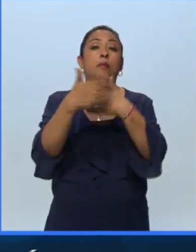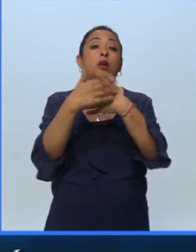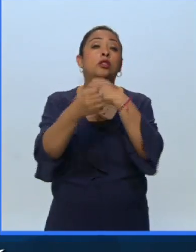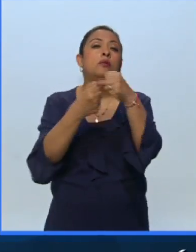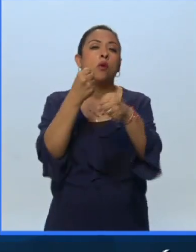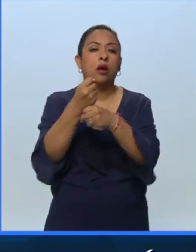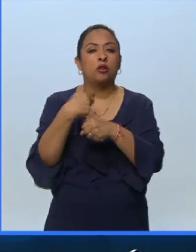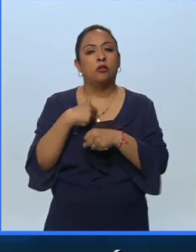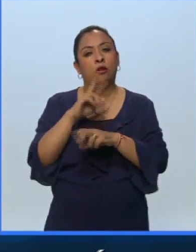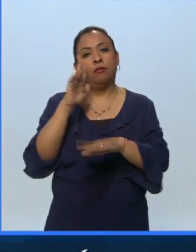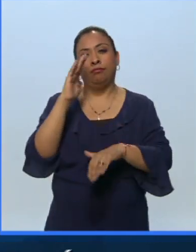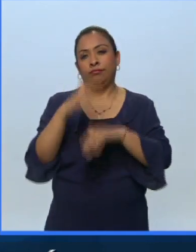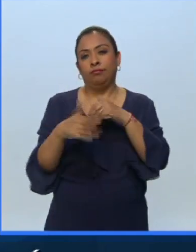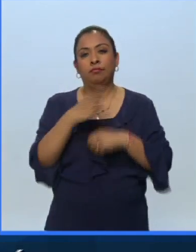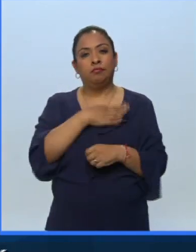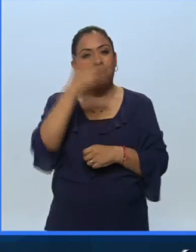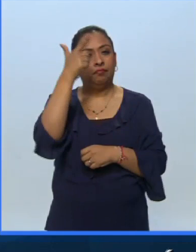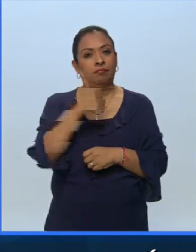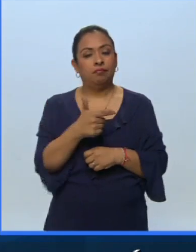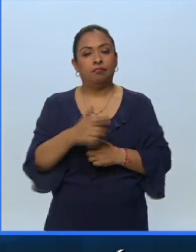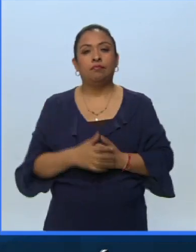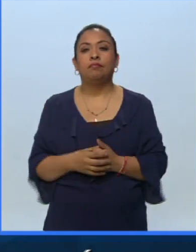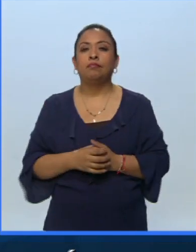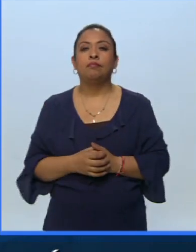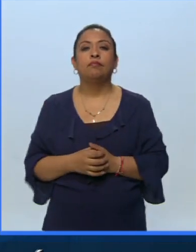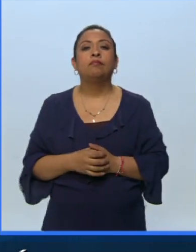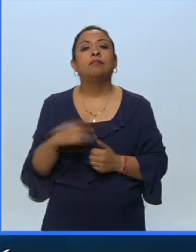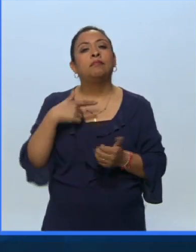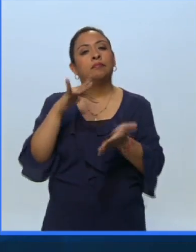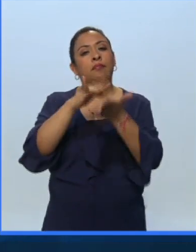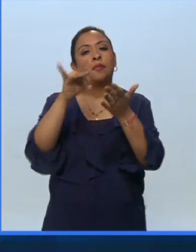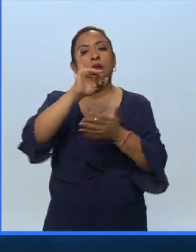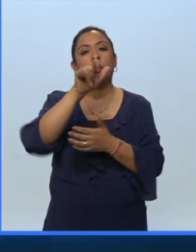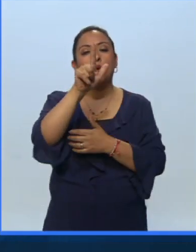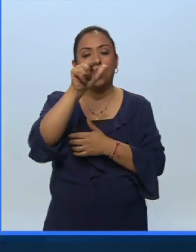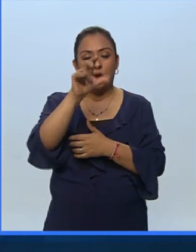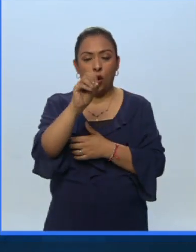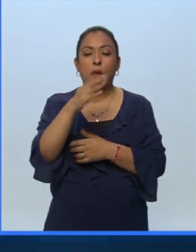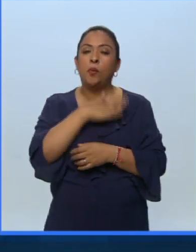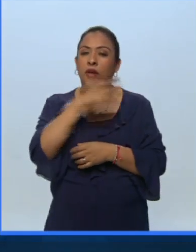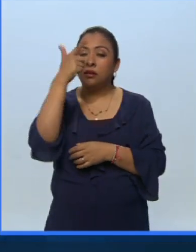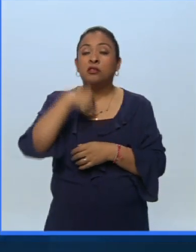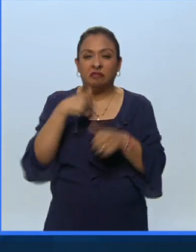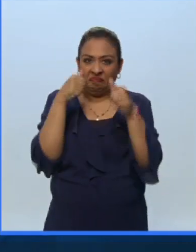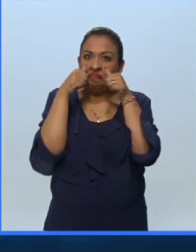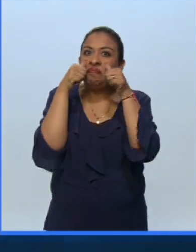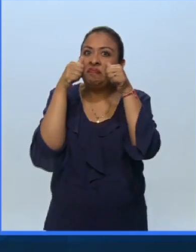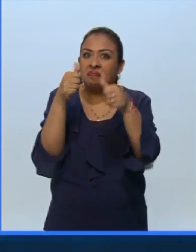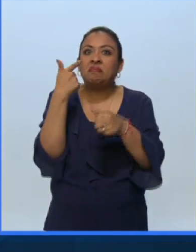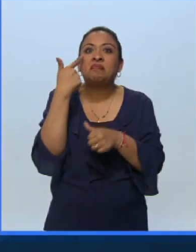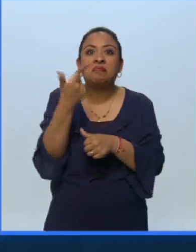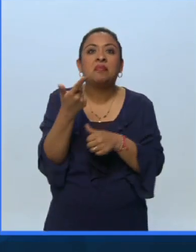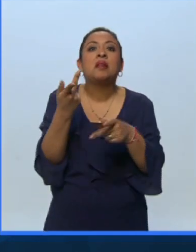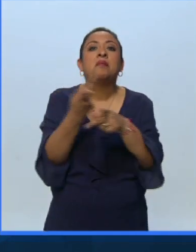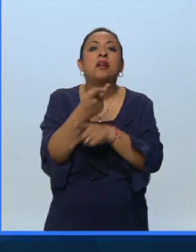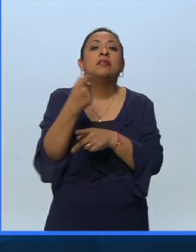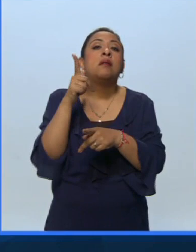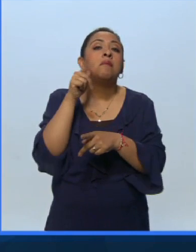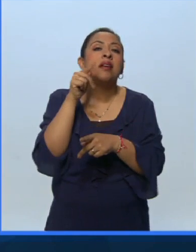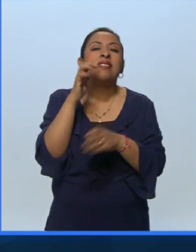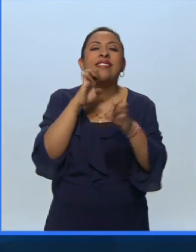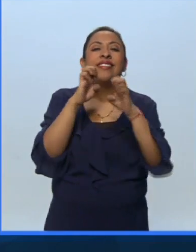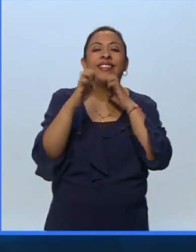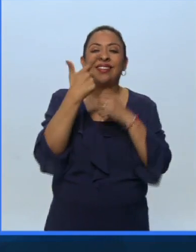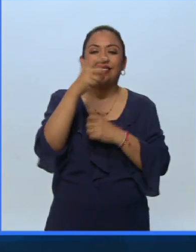año yo me despido, muy buenas noches Gracias Julio, buenas noches estaremos muy al pendiente de lo que suceda con esta charla con